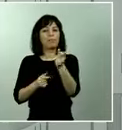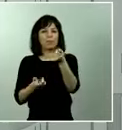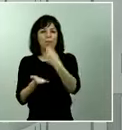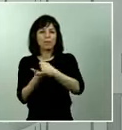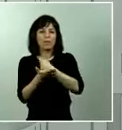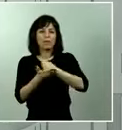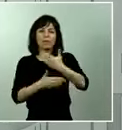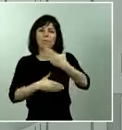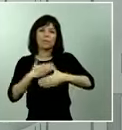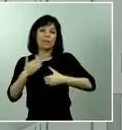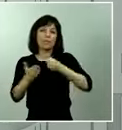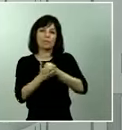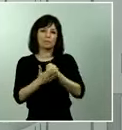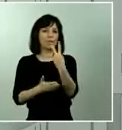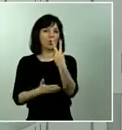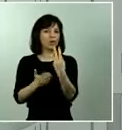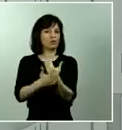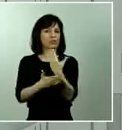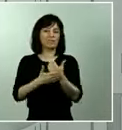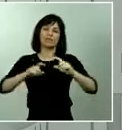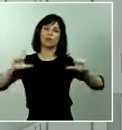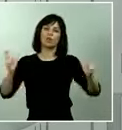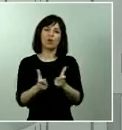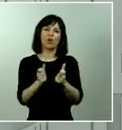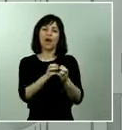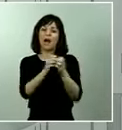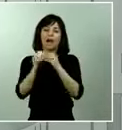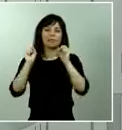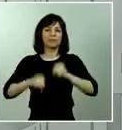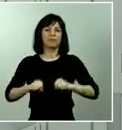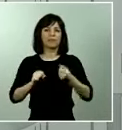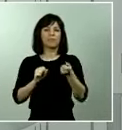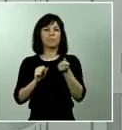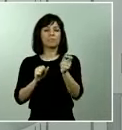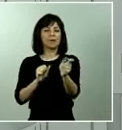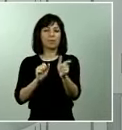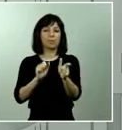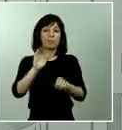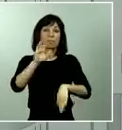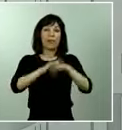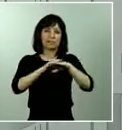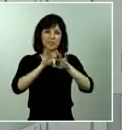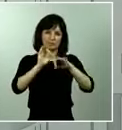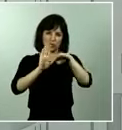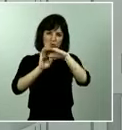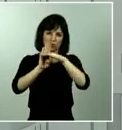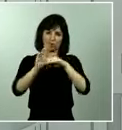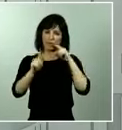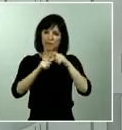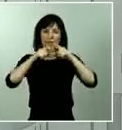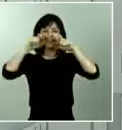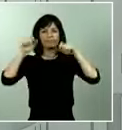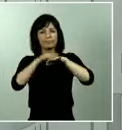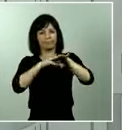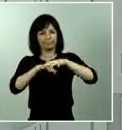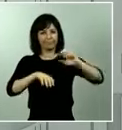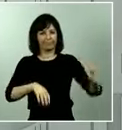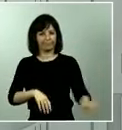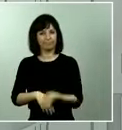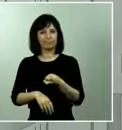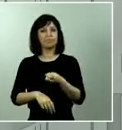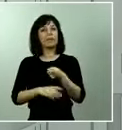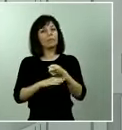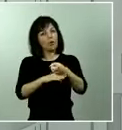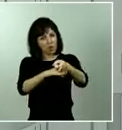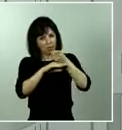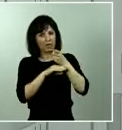48 horas, se va a reunir y va a fijar aquellos precios máximos para estas categorías de productos. Además, establece obligaciones en relación